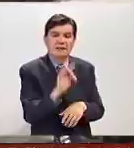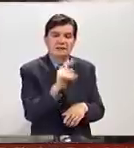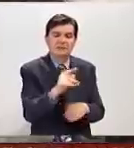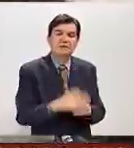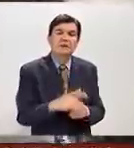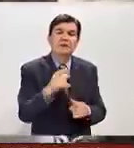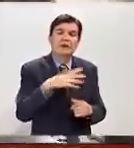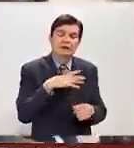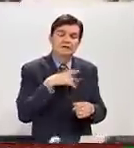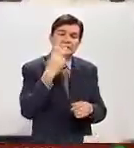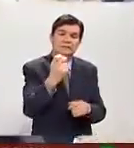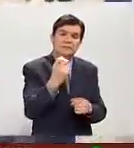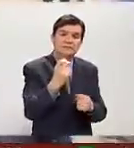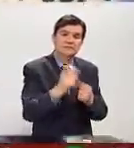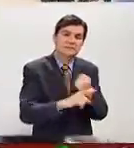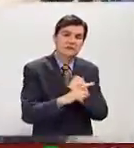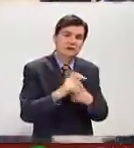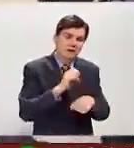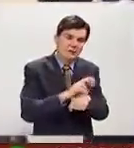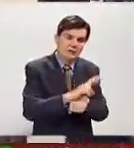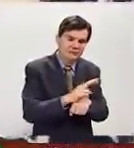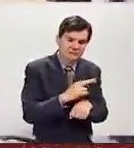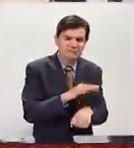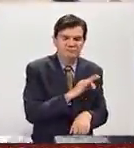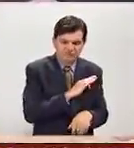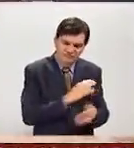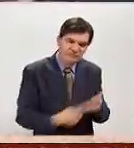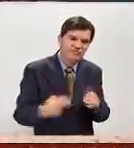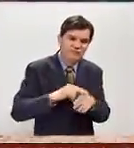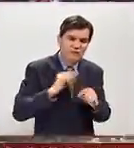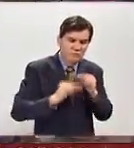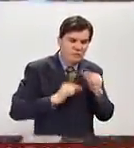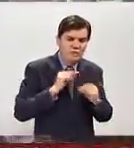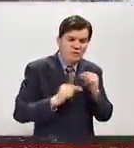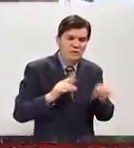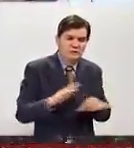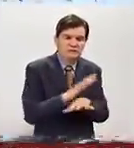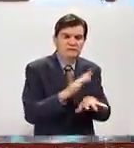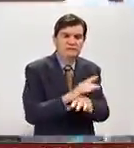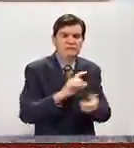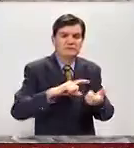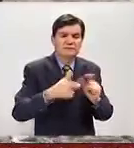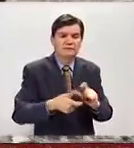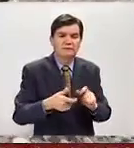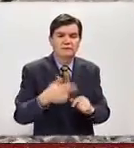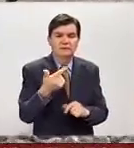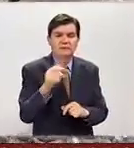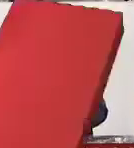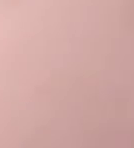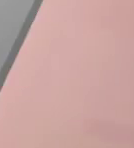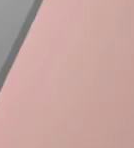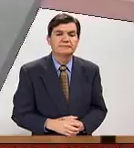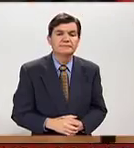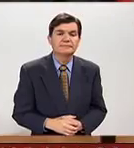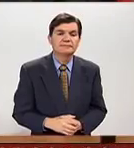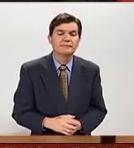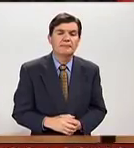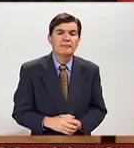A pesar de ello, Ecuador se levanta poco a poco. Para México al Día, Gustavo Castillo.